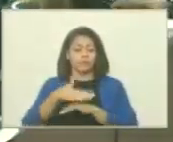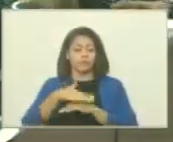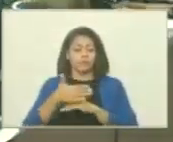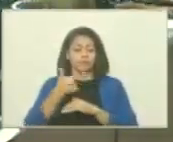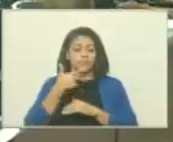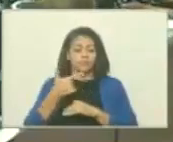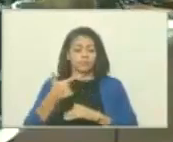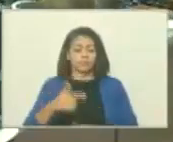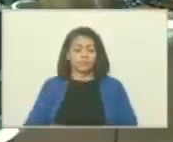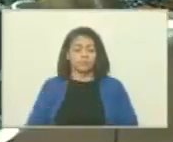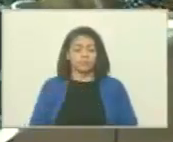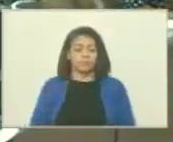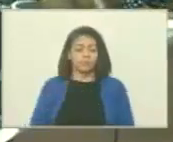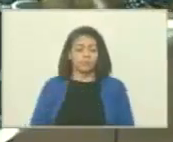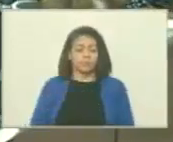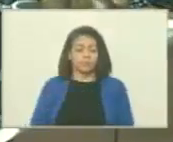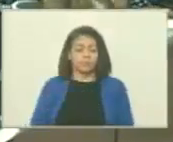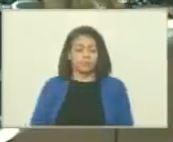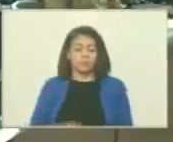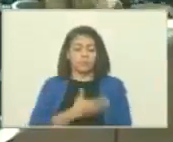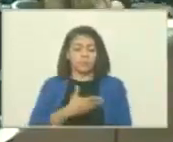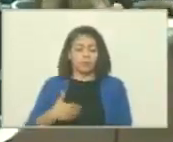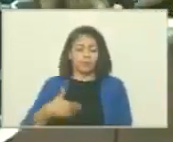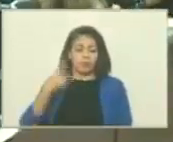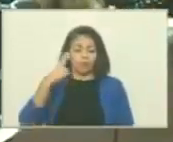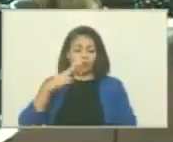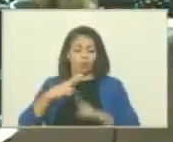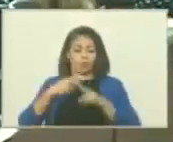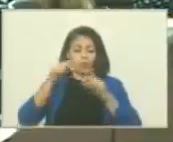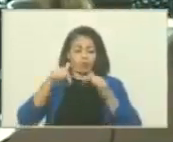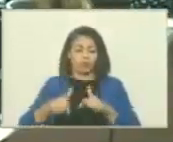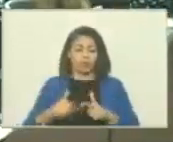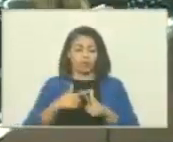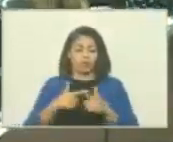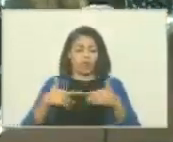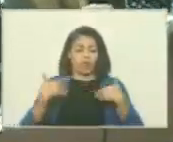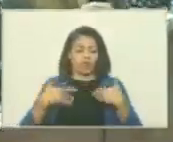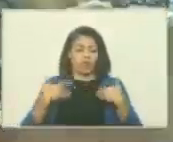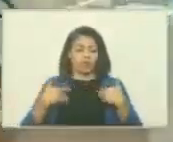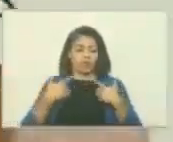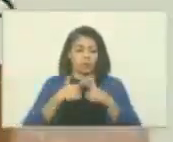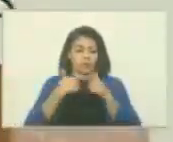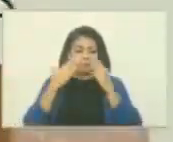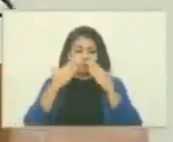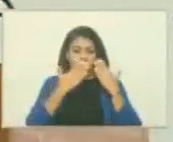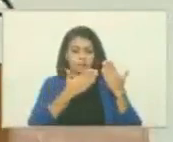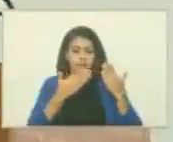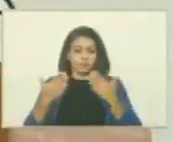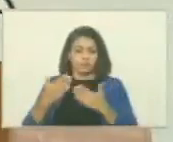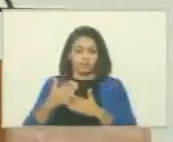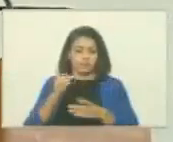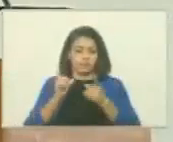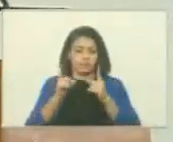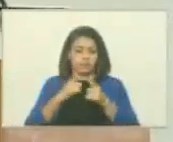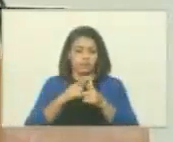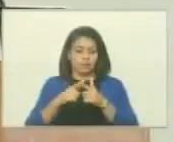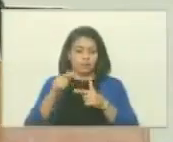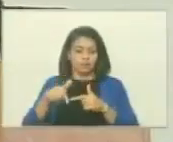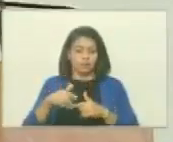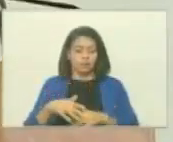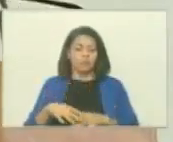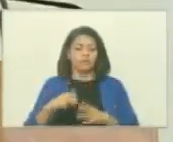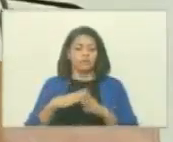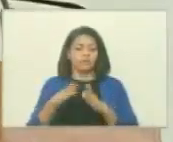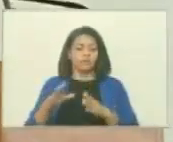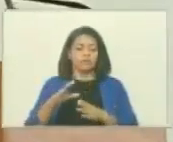un honor estar acá es una alegría vernos con algunos que hemos compartido en el